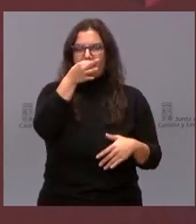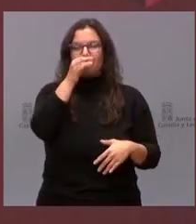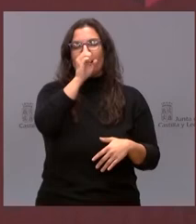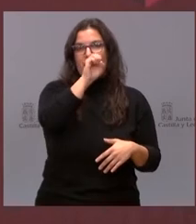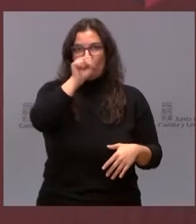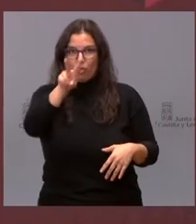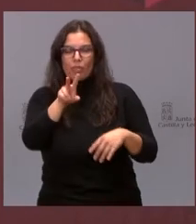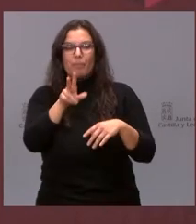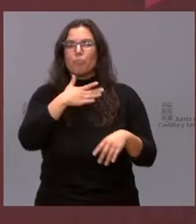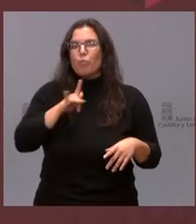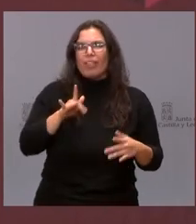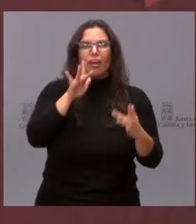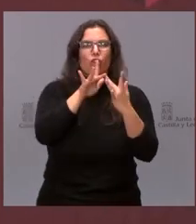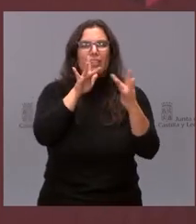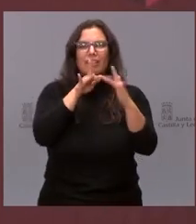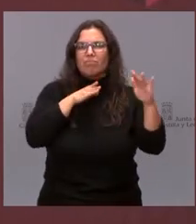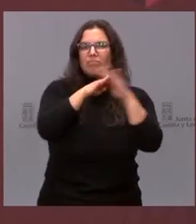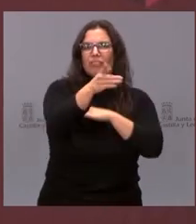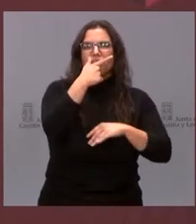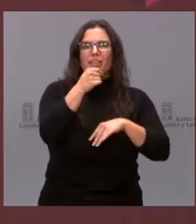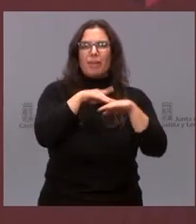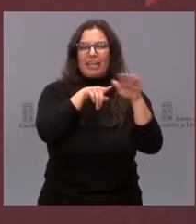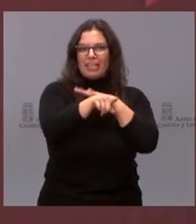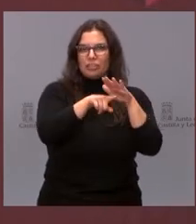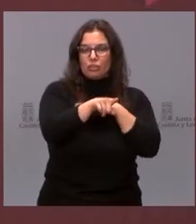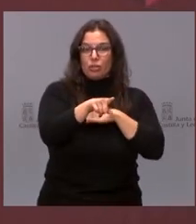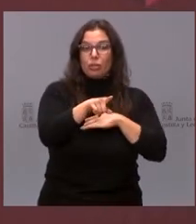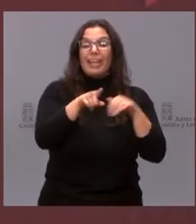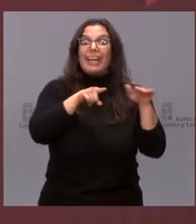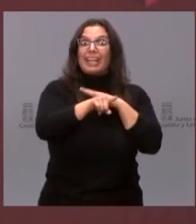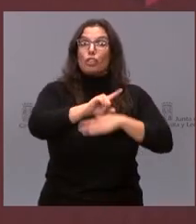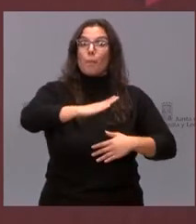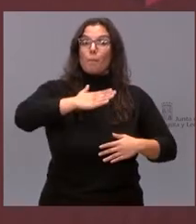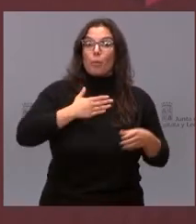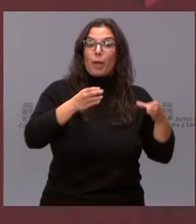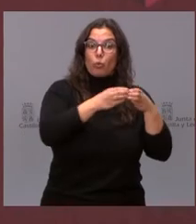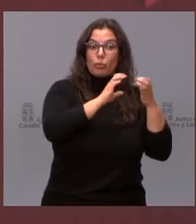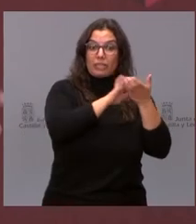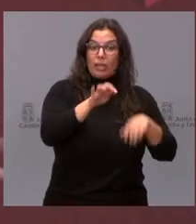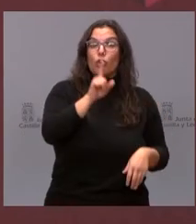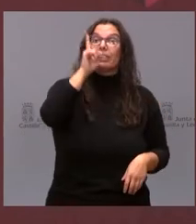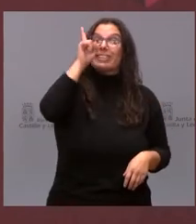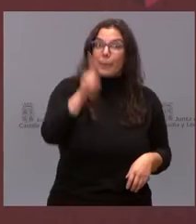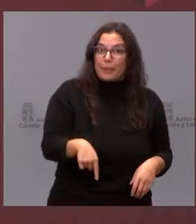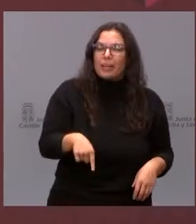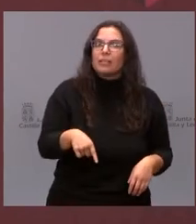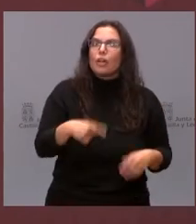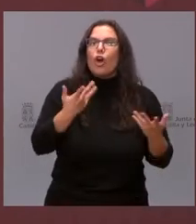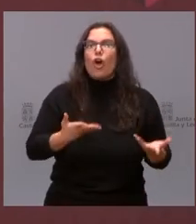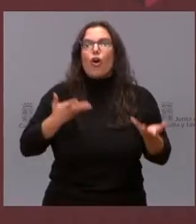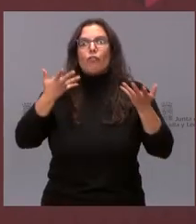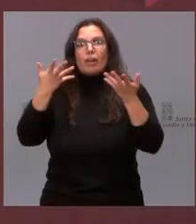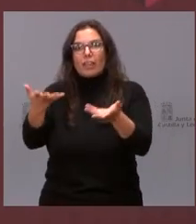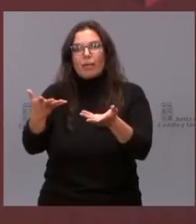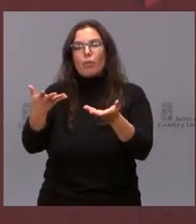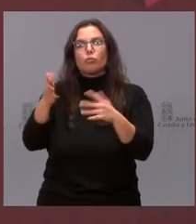acceso más fácil a los trámites, no solo de la Junta, sino que también vamos a poder poner a disposición